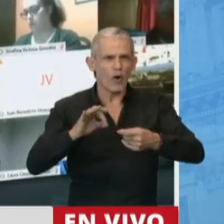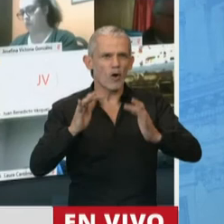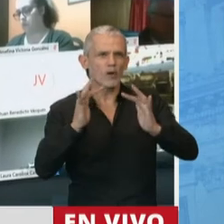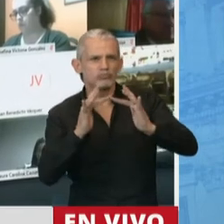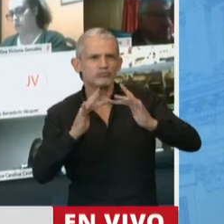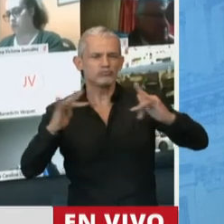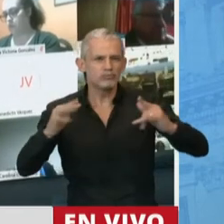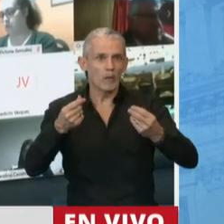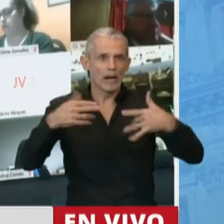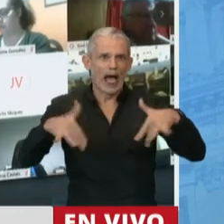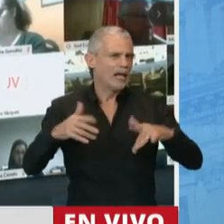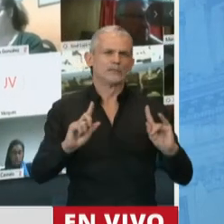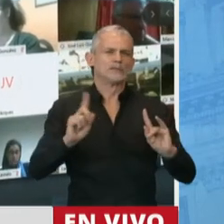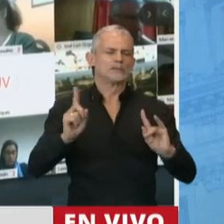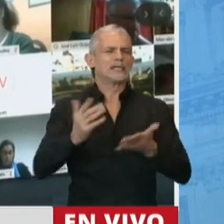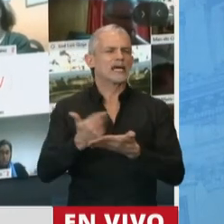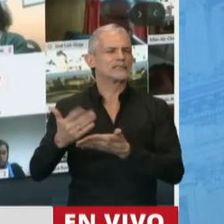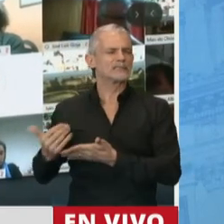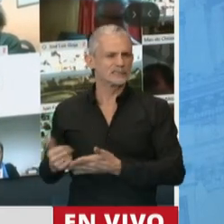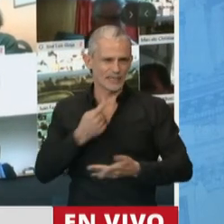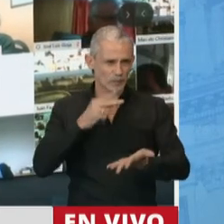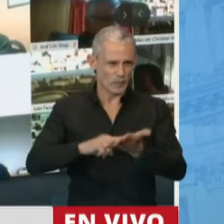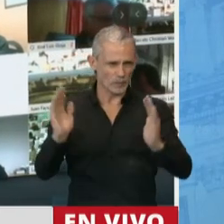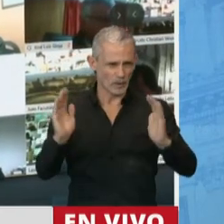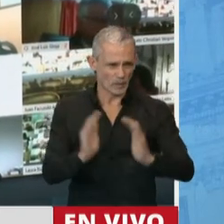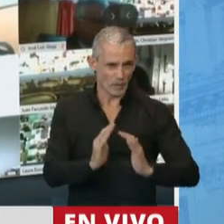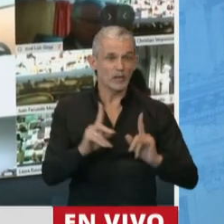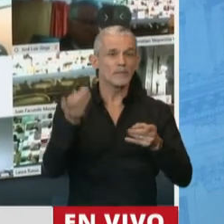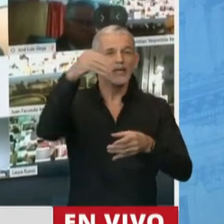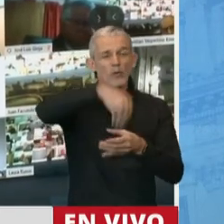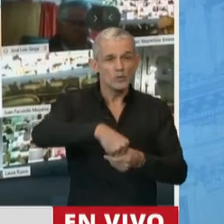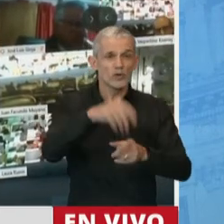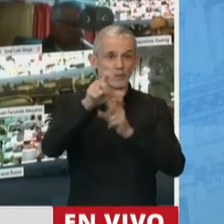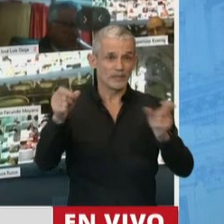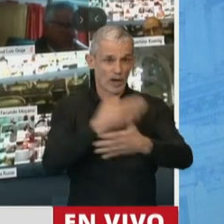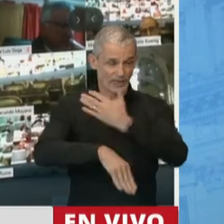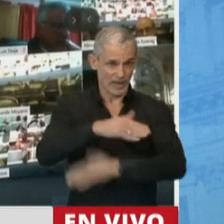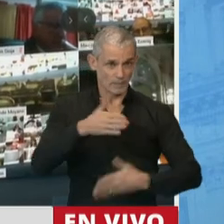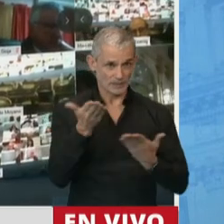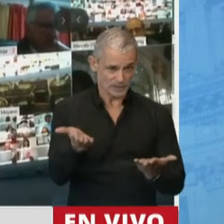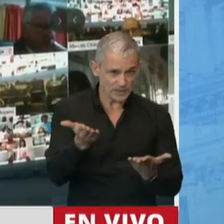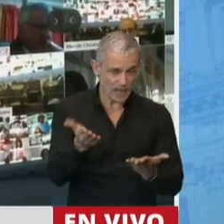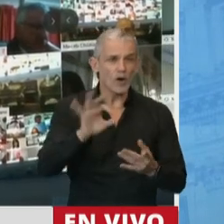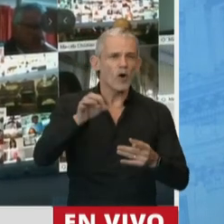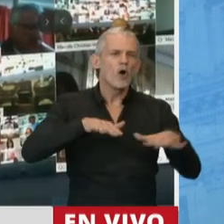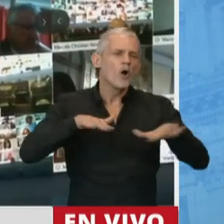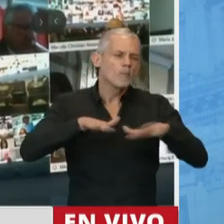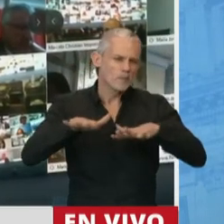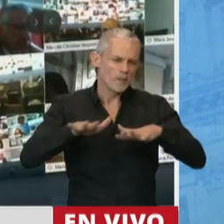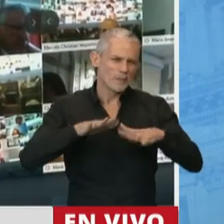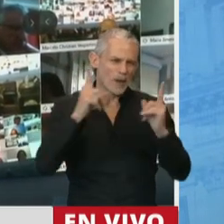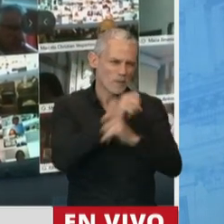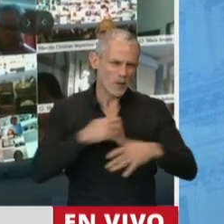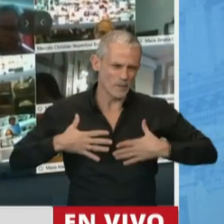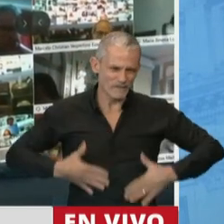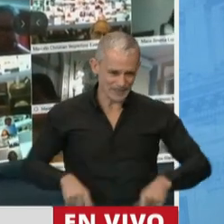digitales, promover una mayor conciliación e inclusión laboral de personas con discapacidad y con movilidad reducida, y